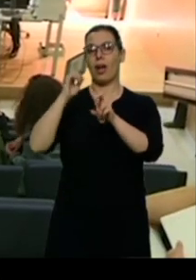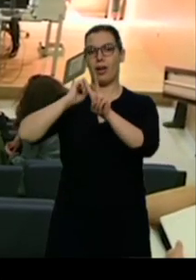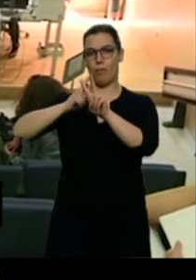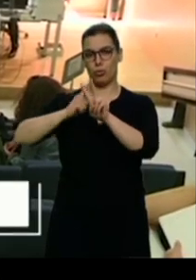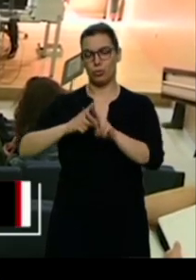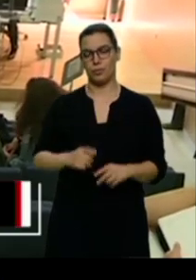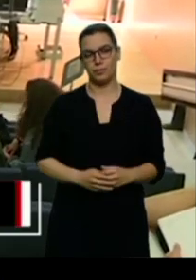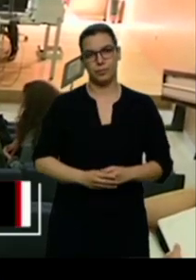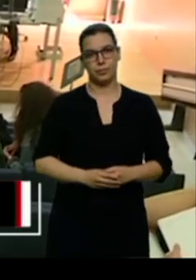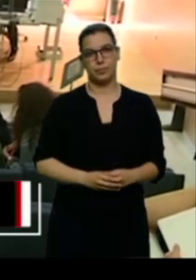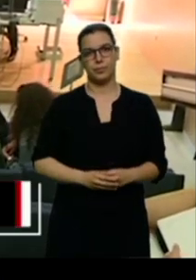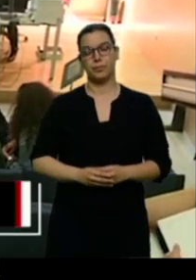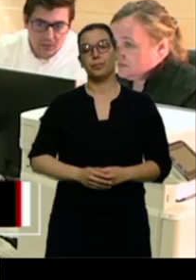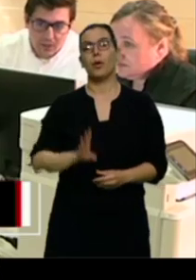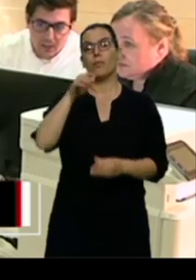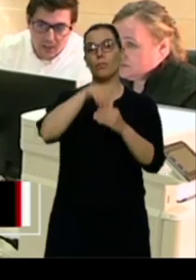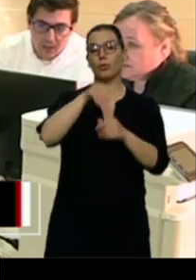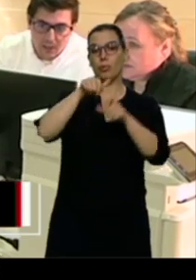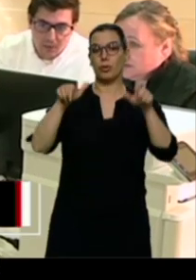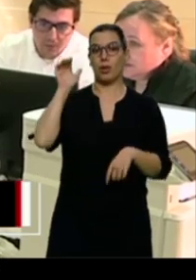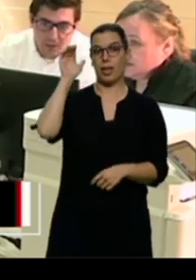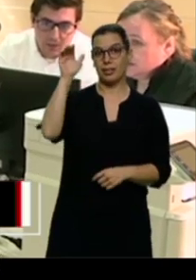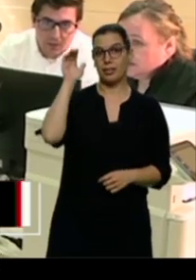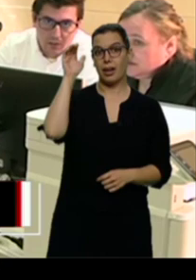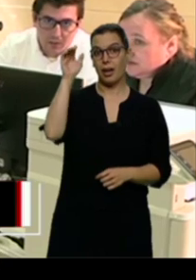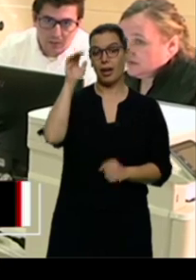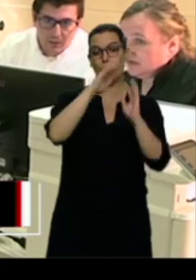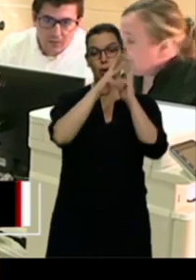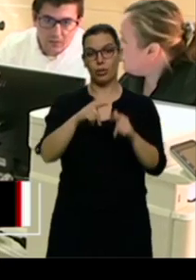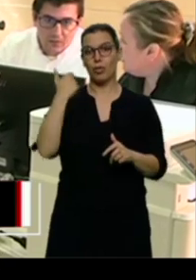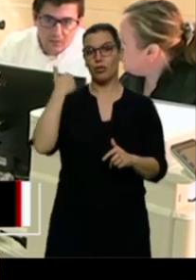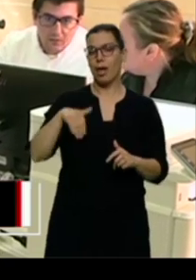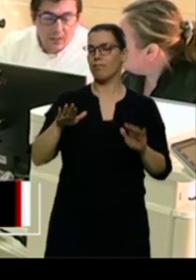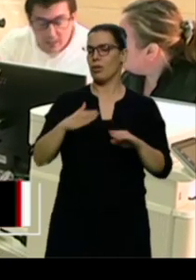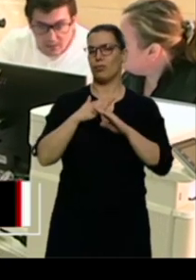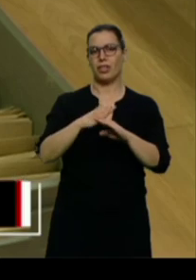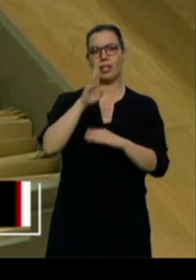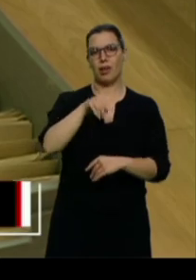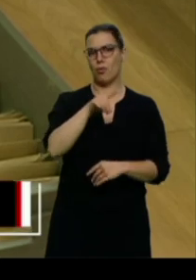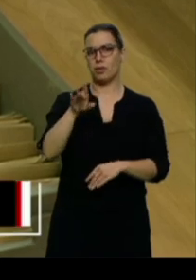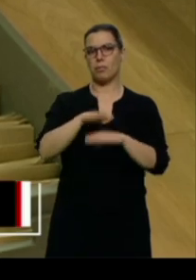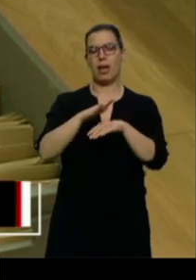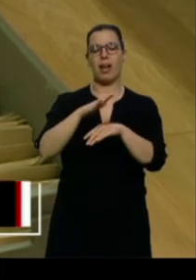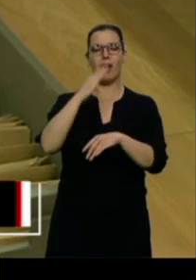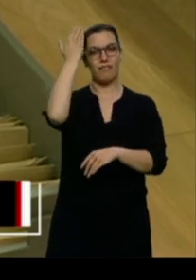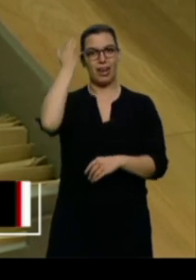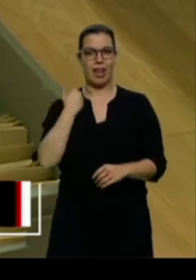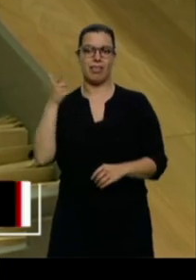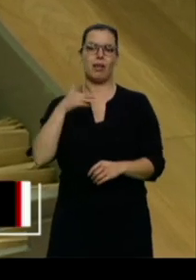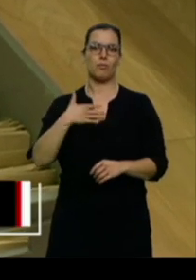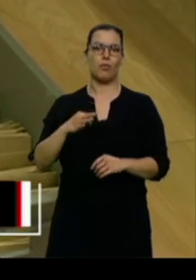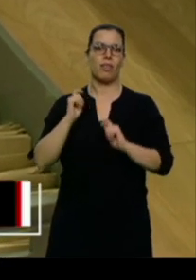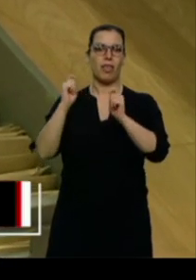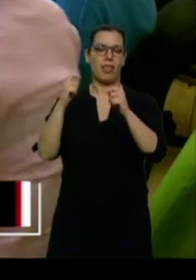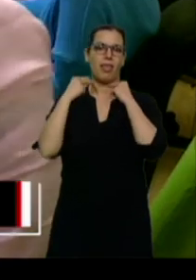El voto de los residentes en el exterior no ha sido suficiente para que Pablo Fernández recuperara su escaño en las cortes regionales. Se ha quedado